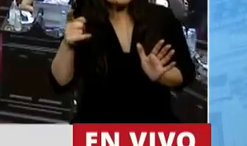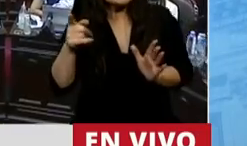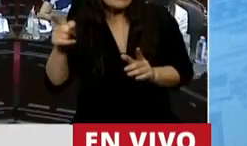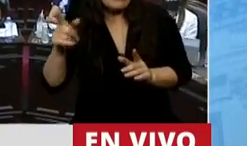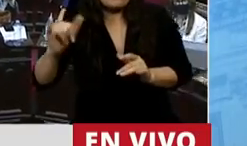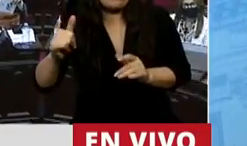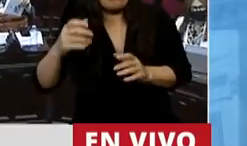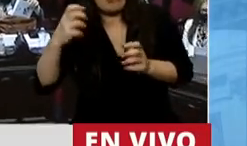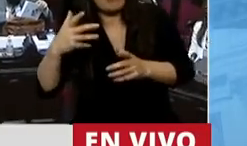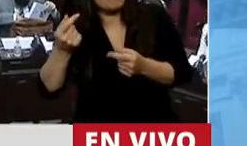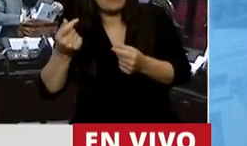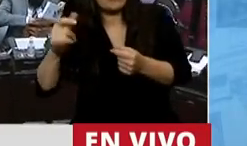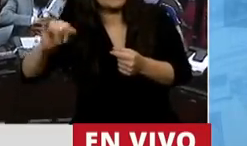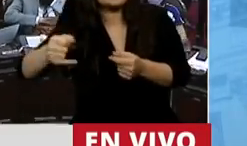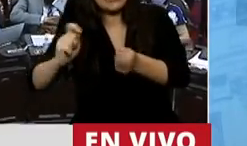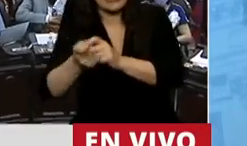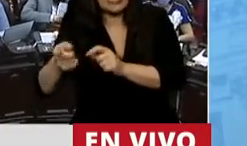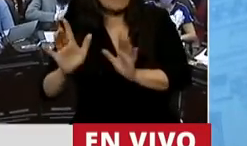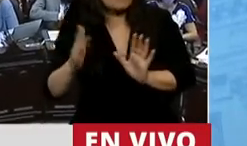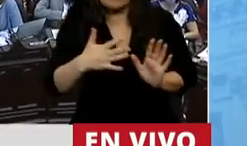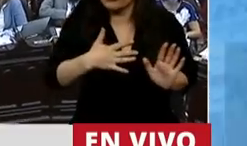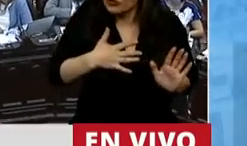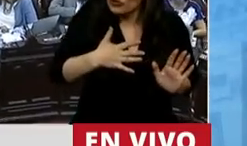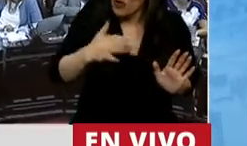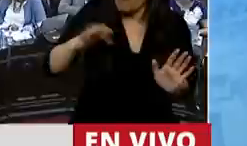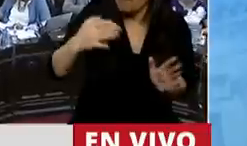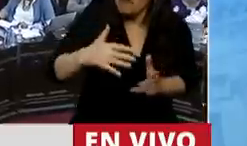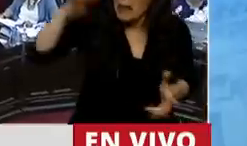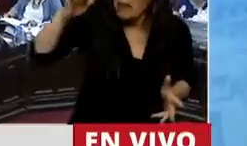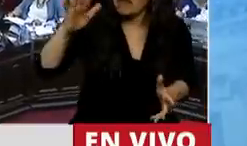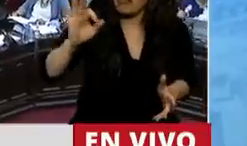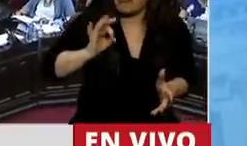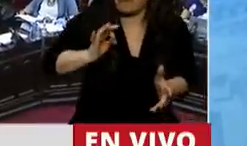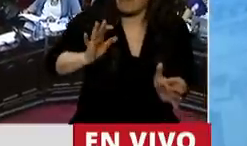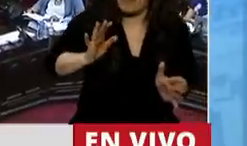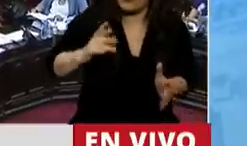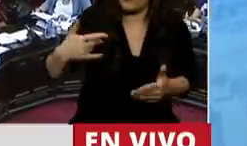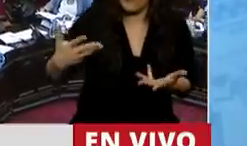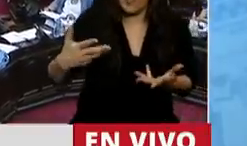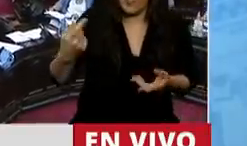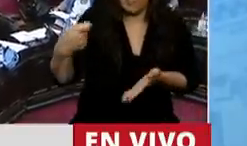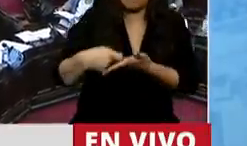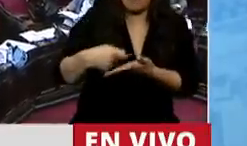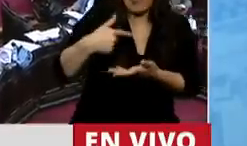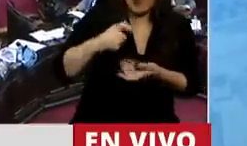plata. A mí en la vida y en muchos años nunca me pudieron comprar.